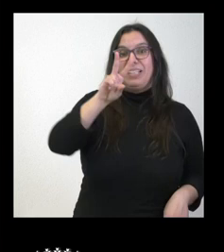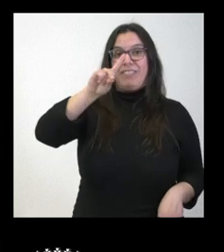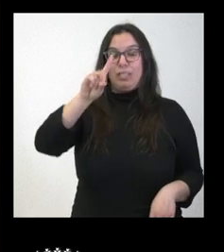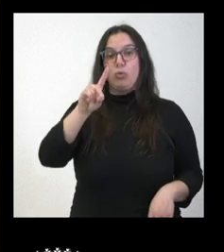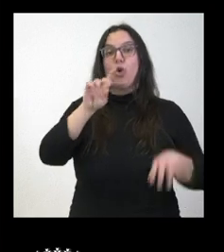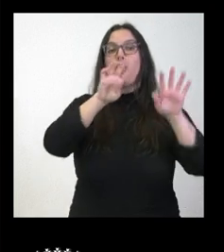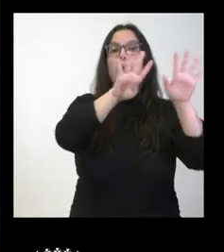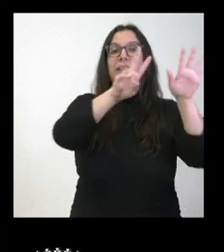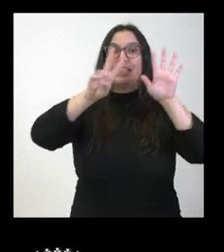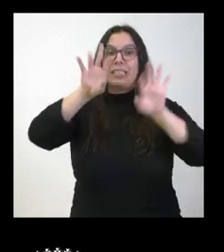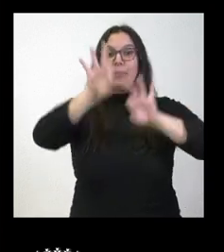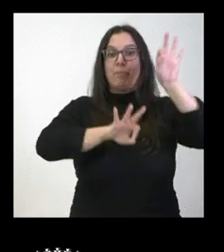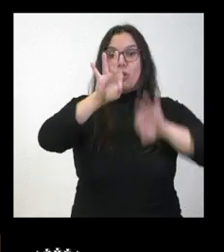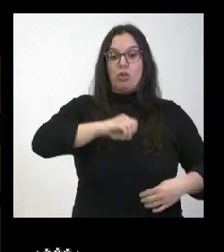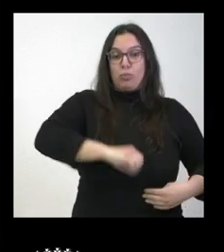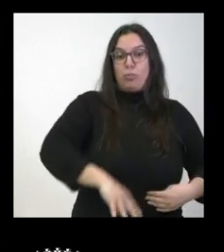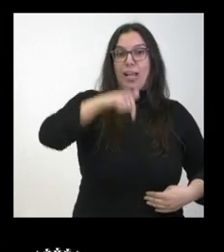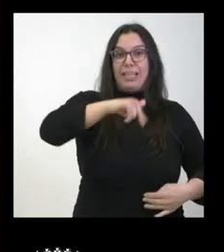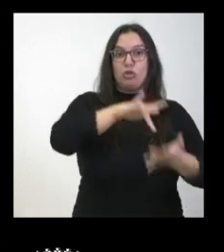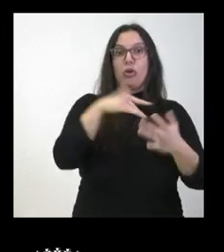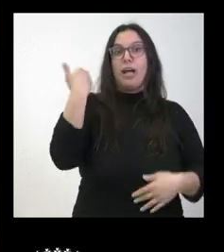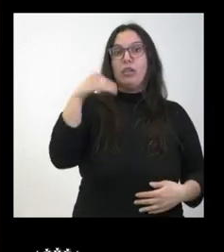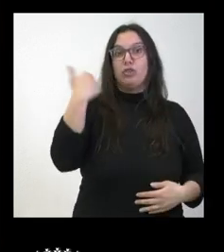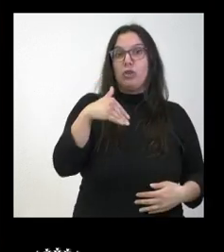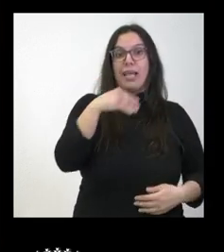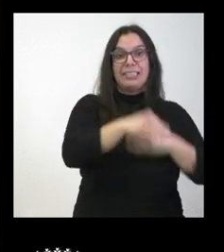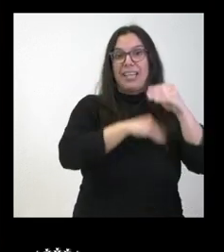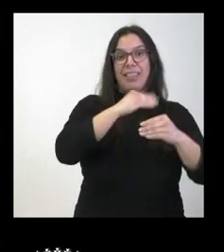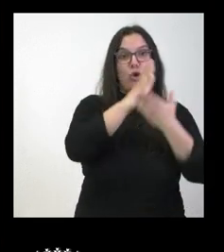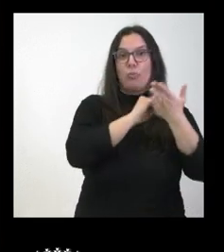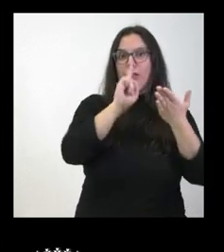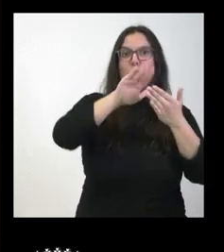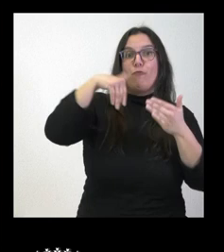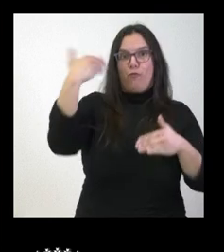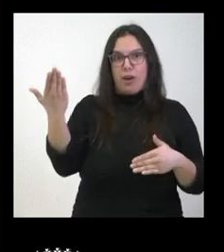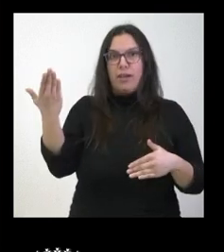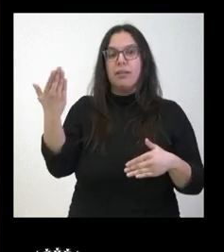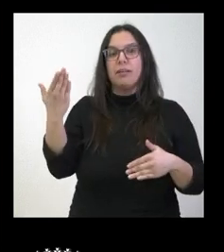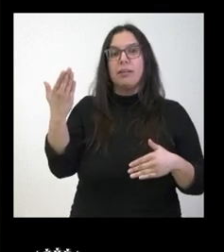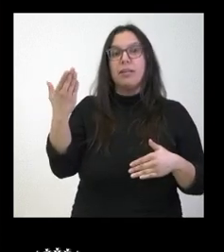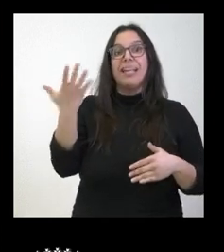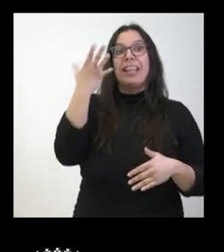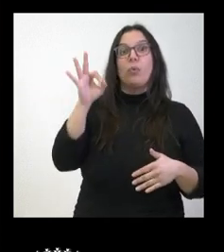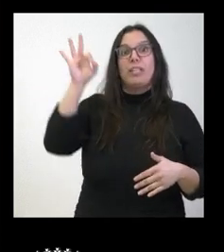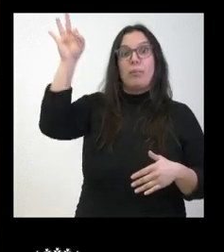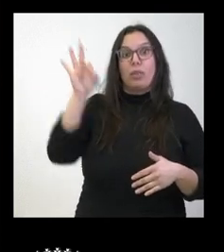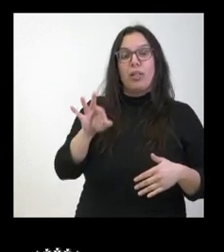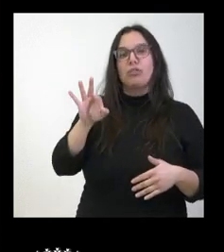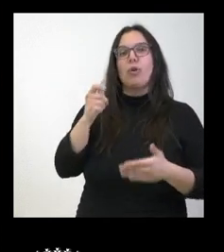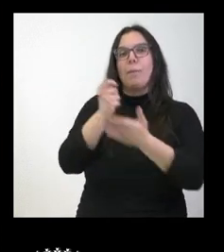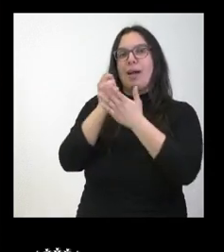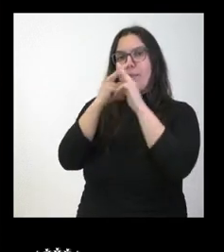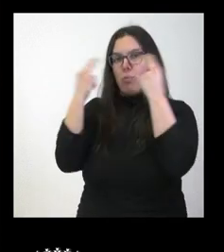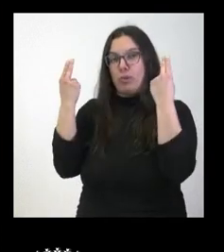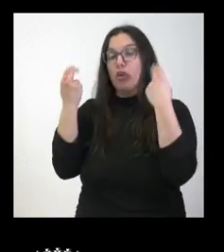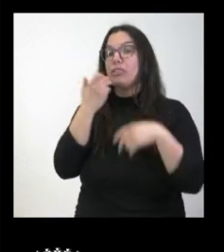de los que se realizaron en Soria fueron fuera de la comunidad y de ellos la mitad contaron con financiación pública. Si no hay ningún